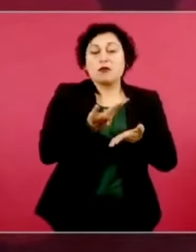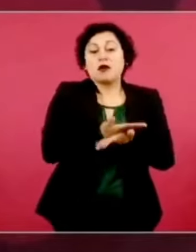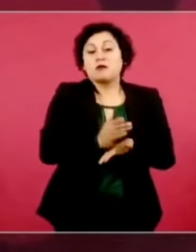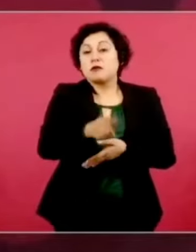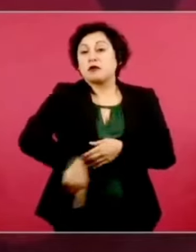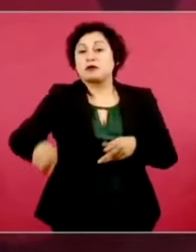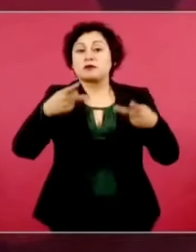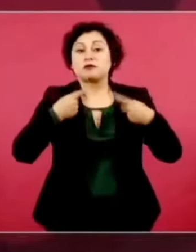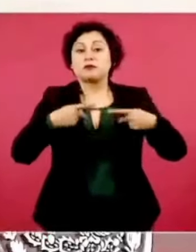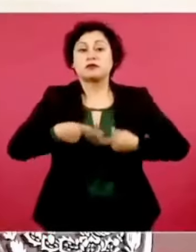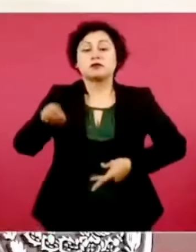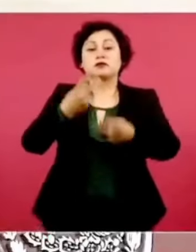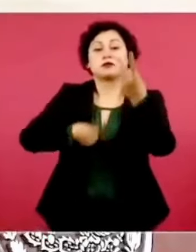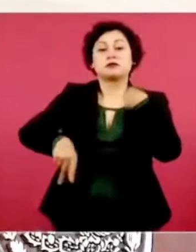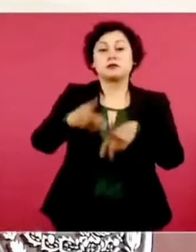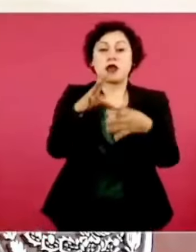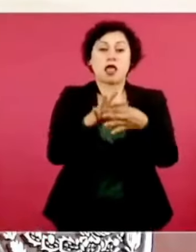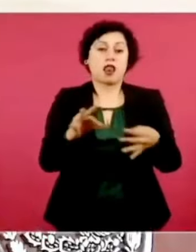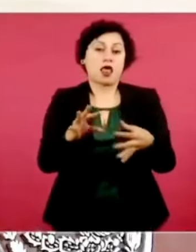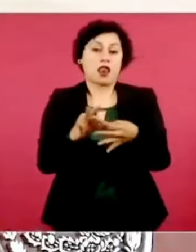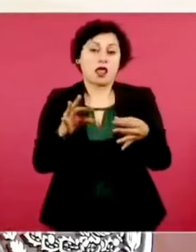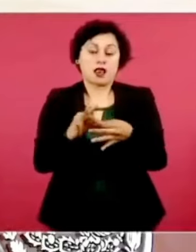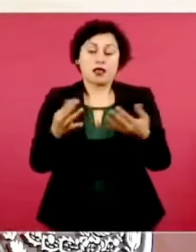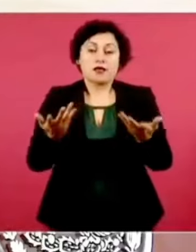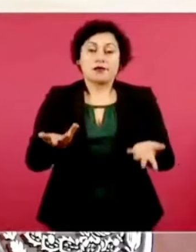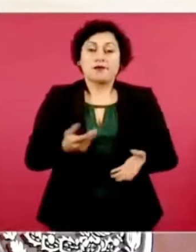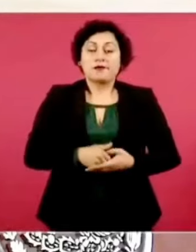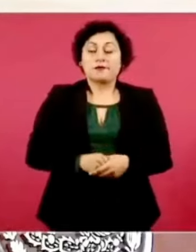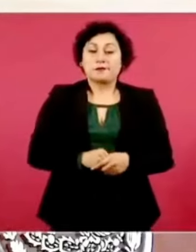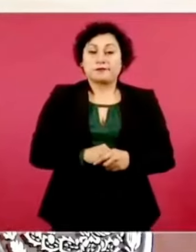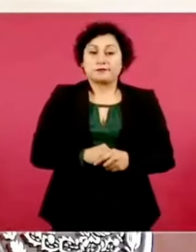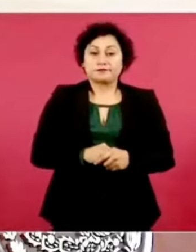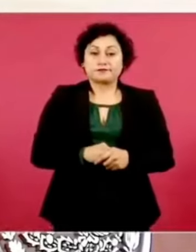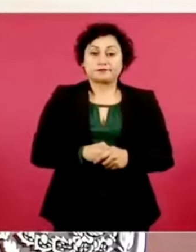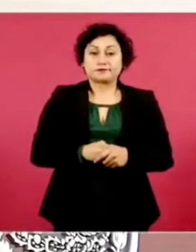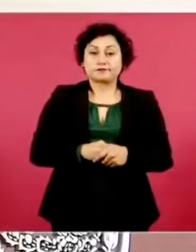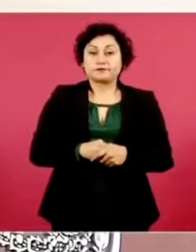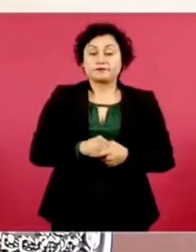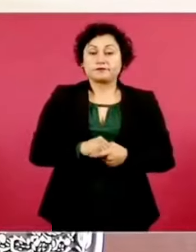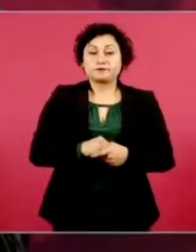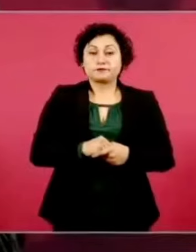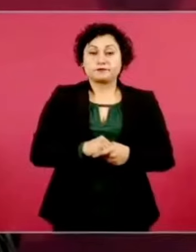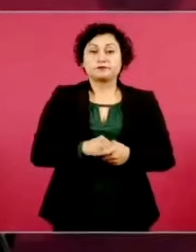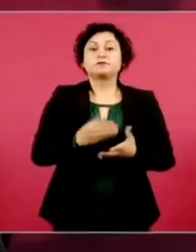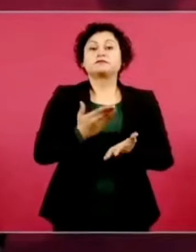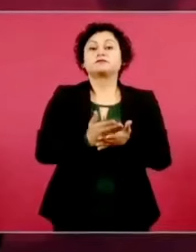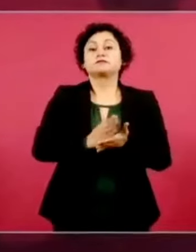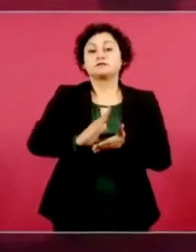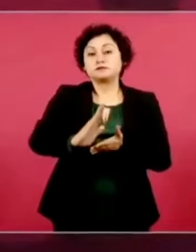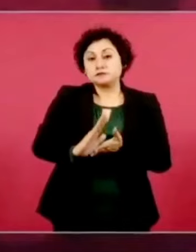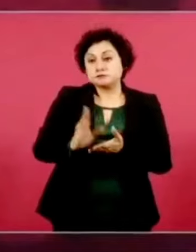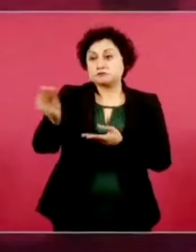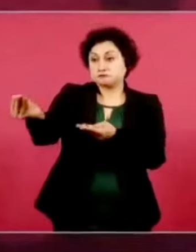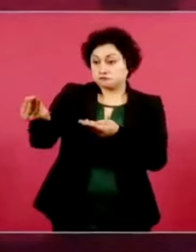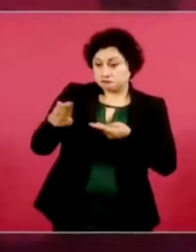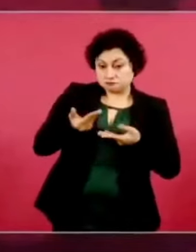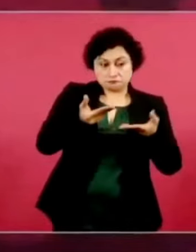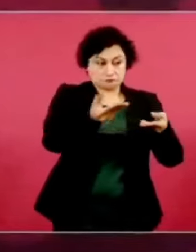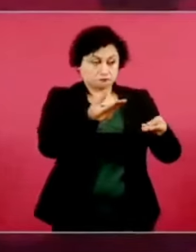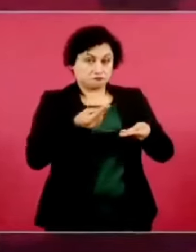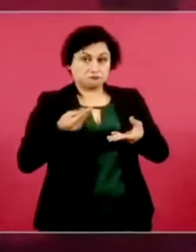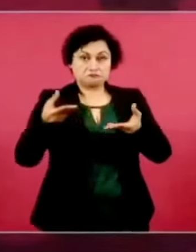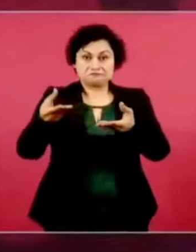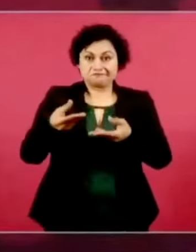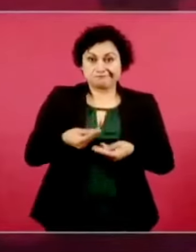me da a conocer cosas. Yo